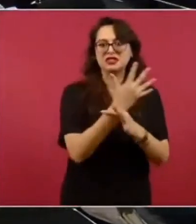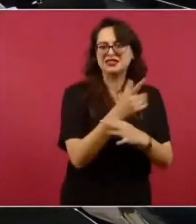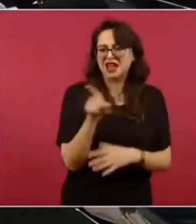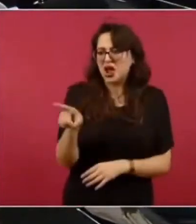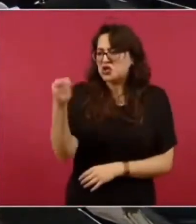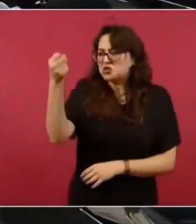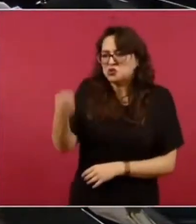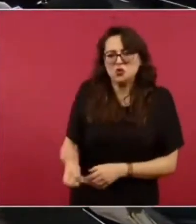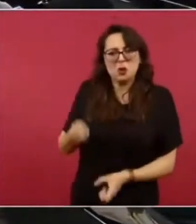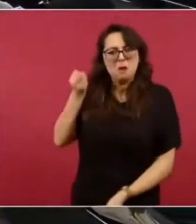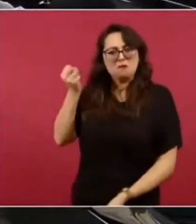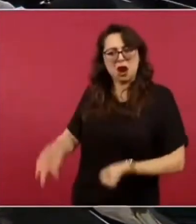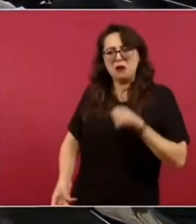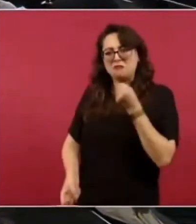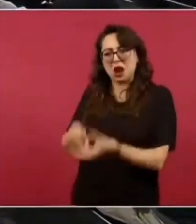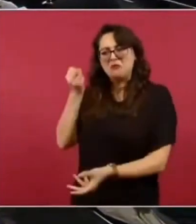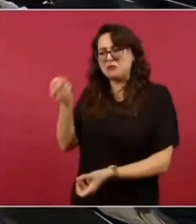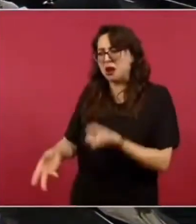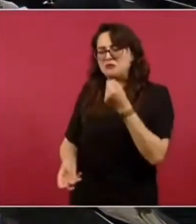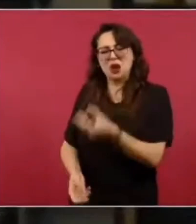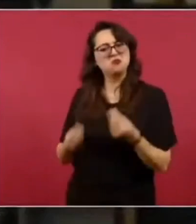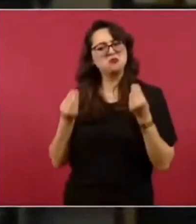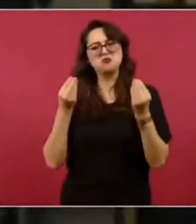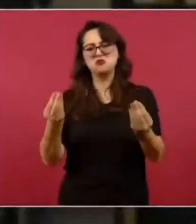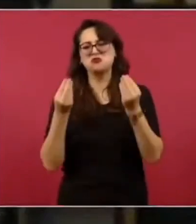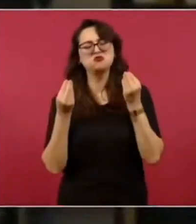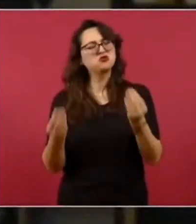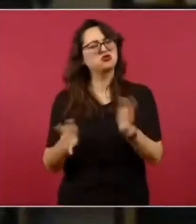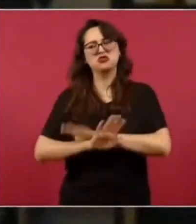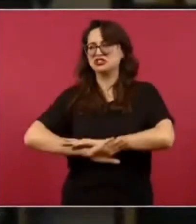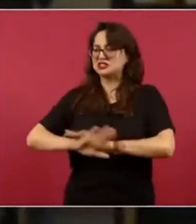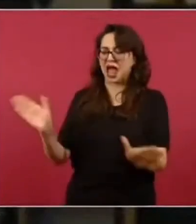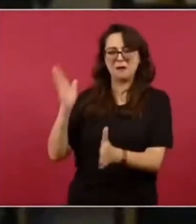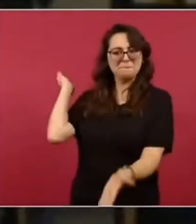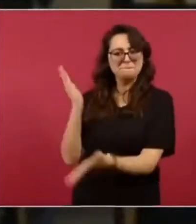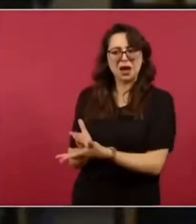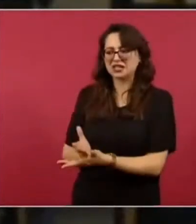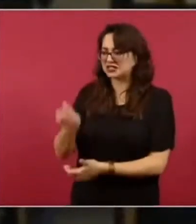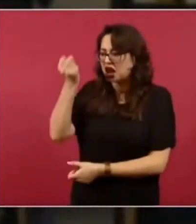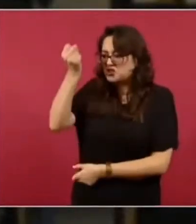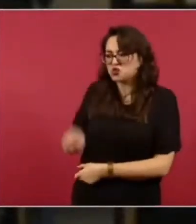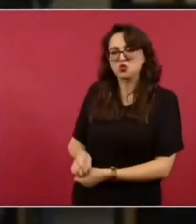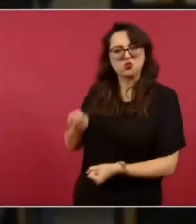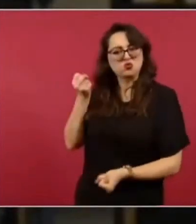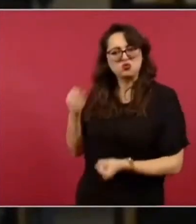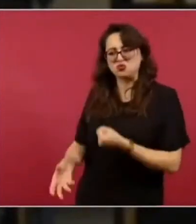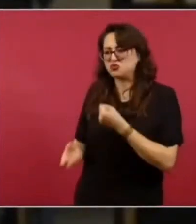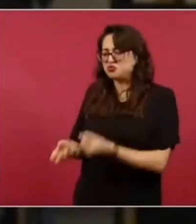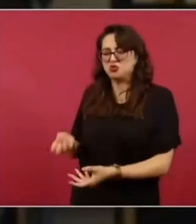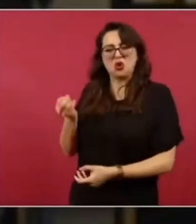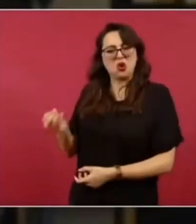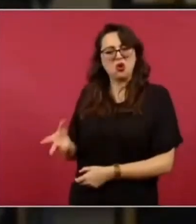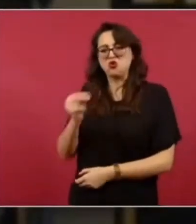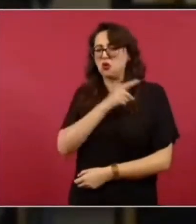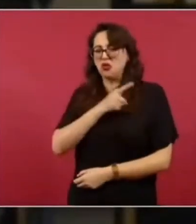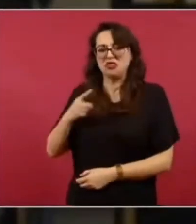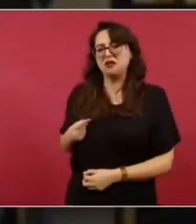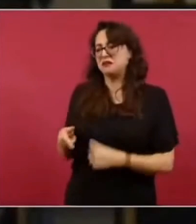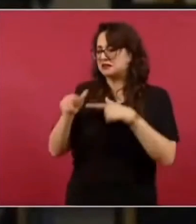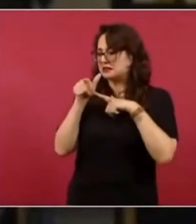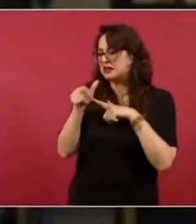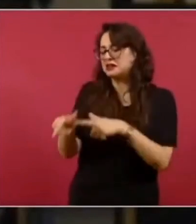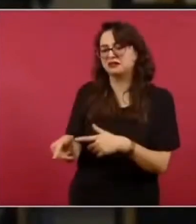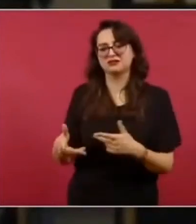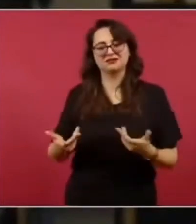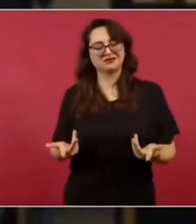bastante, ¿no? ¿Usted considera que se le ha dado bastante al sureste? ¿Usted considera que realmente se le ha dado